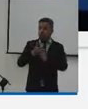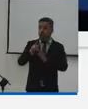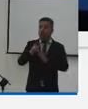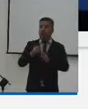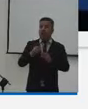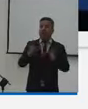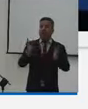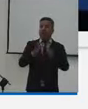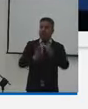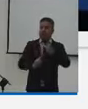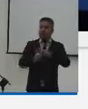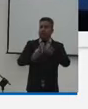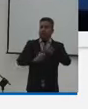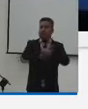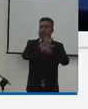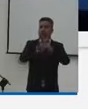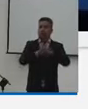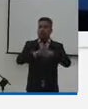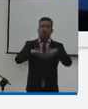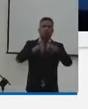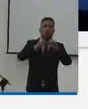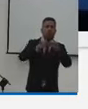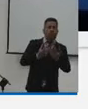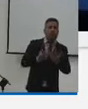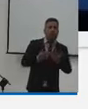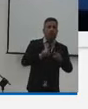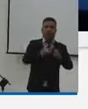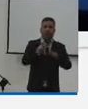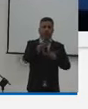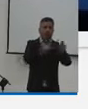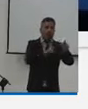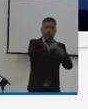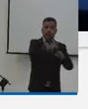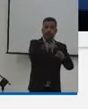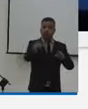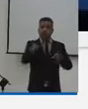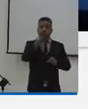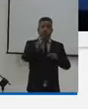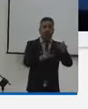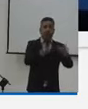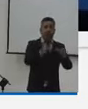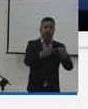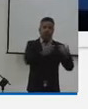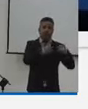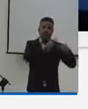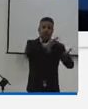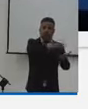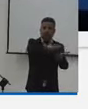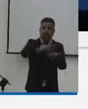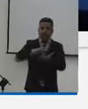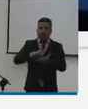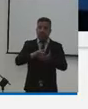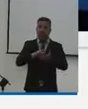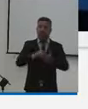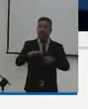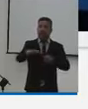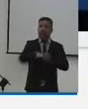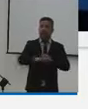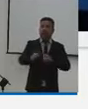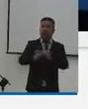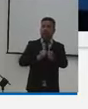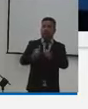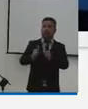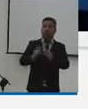a través de esta pandemia como diferentes integrantes o actores que hacen parte del